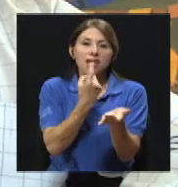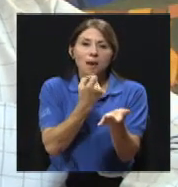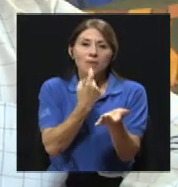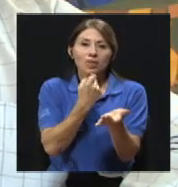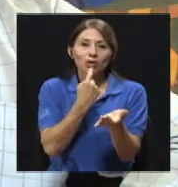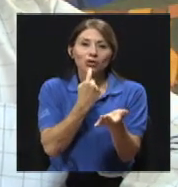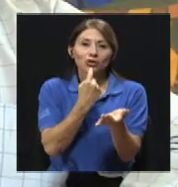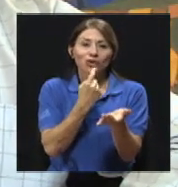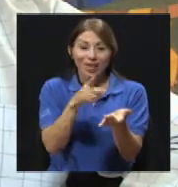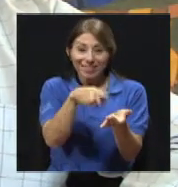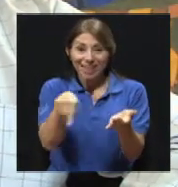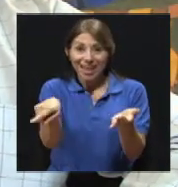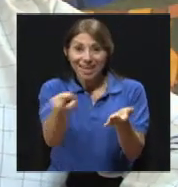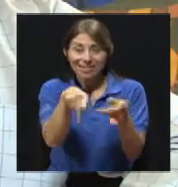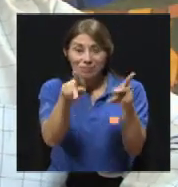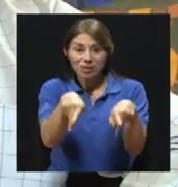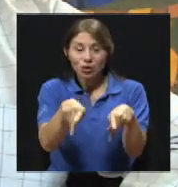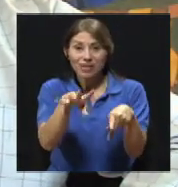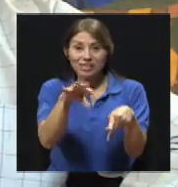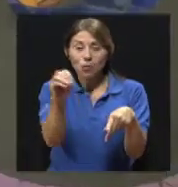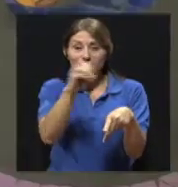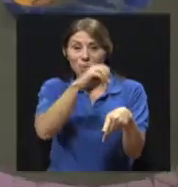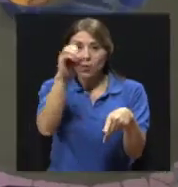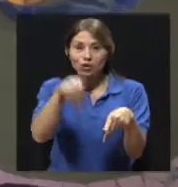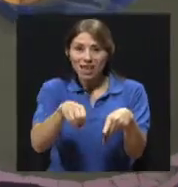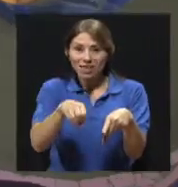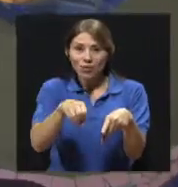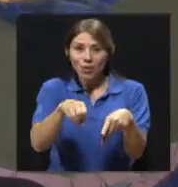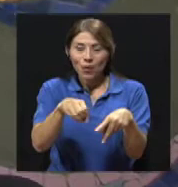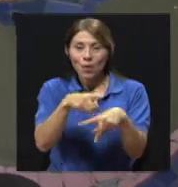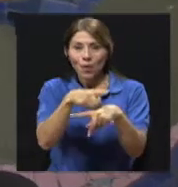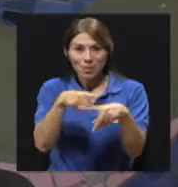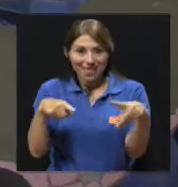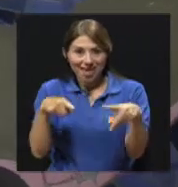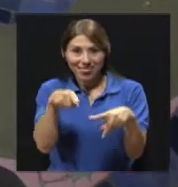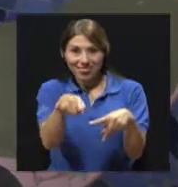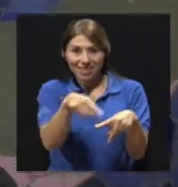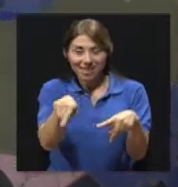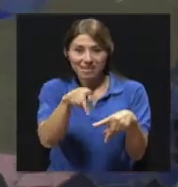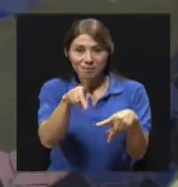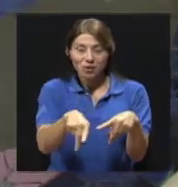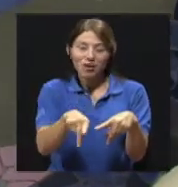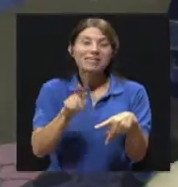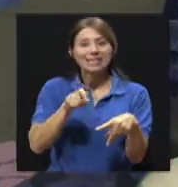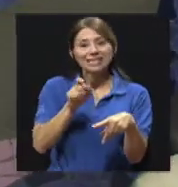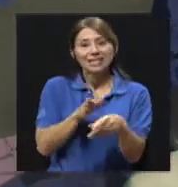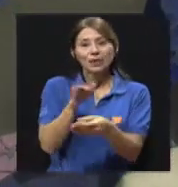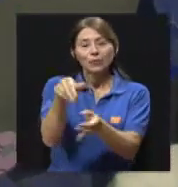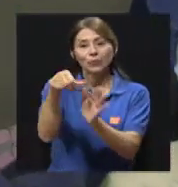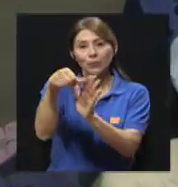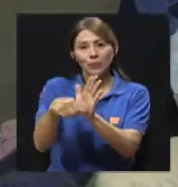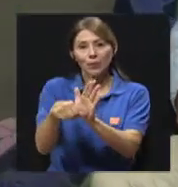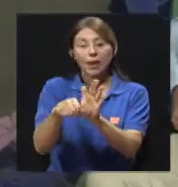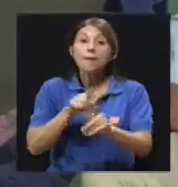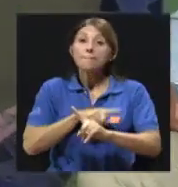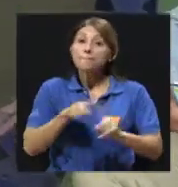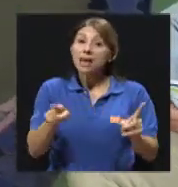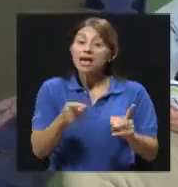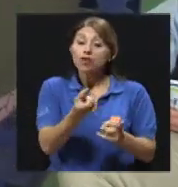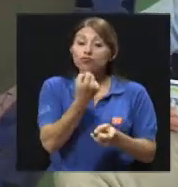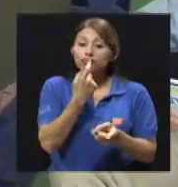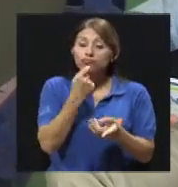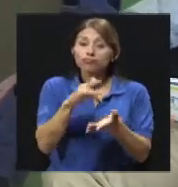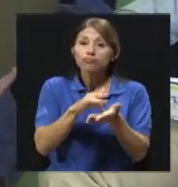50% o la mitad van a tener necesidad de la operación. Pero el tratamiento, el tratamiento establecido, el